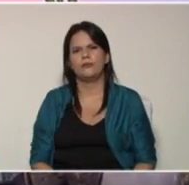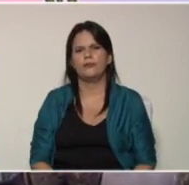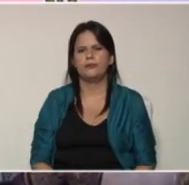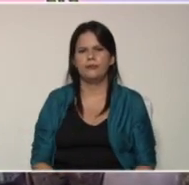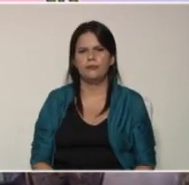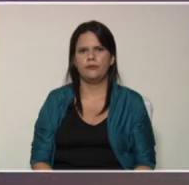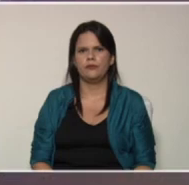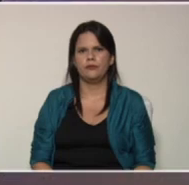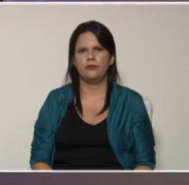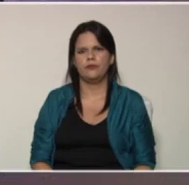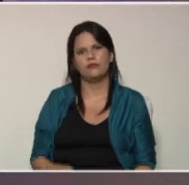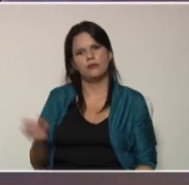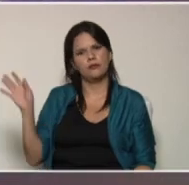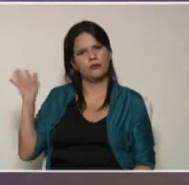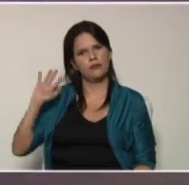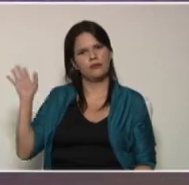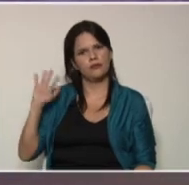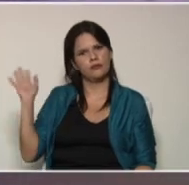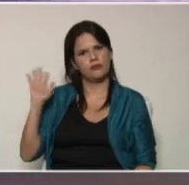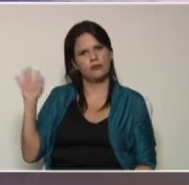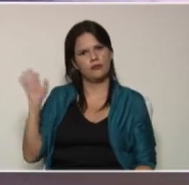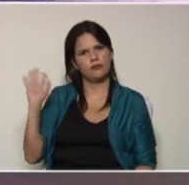Con esto nos despedimos